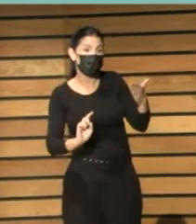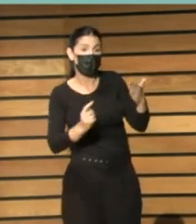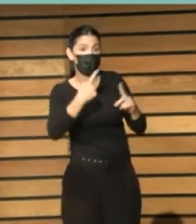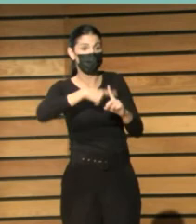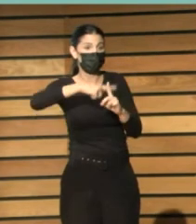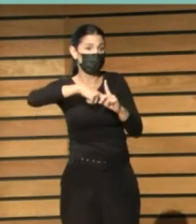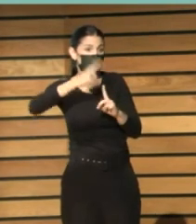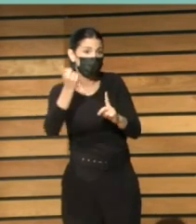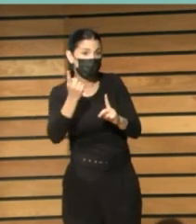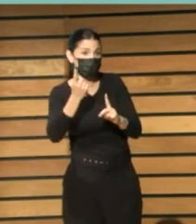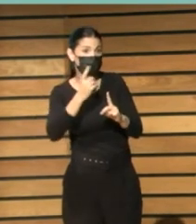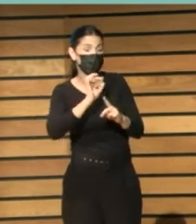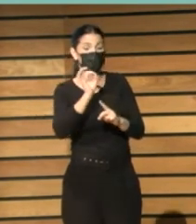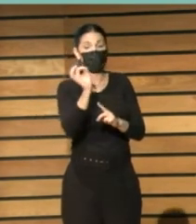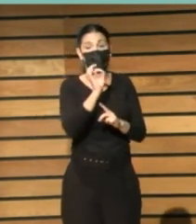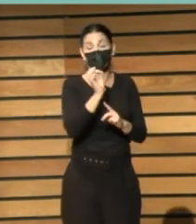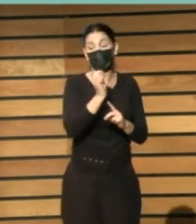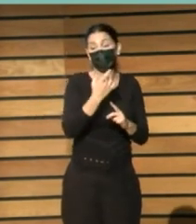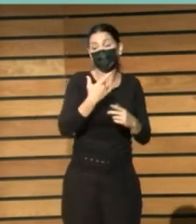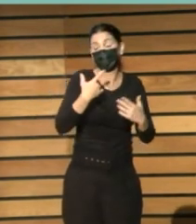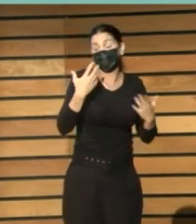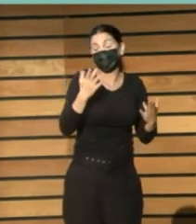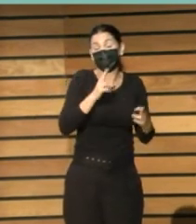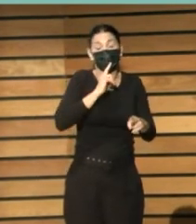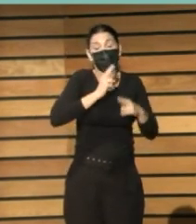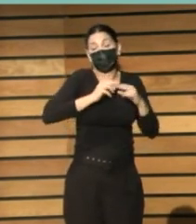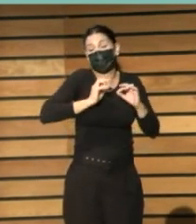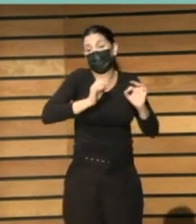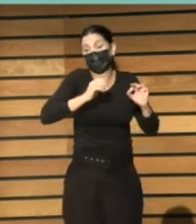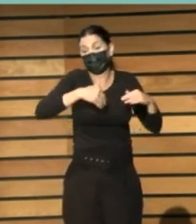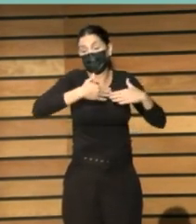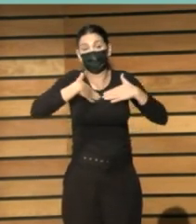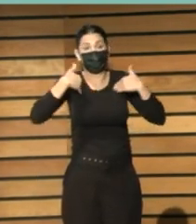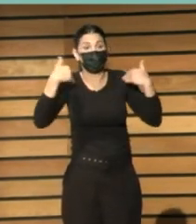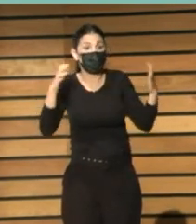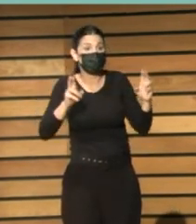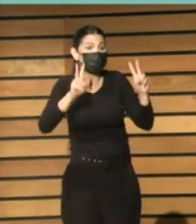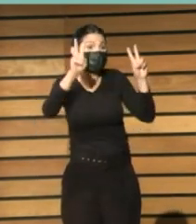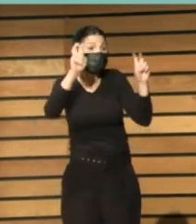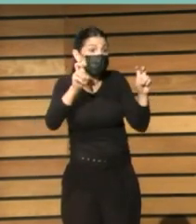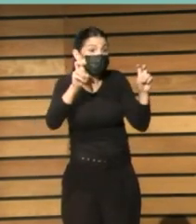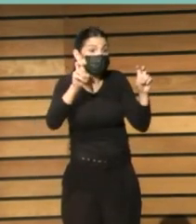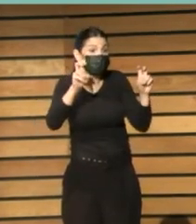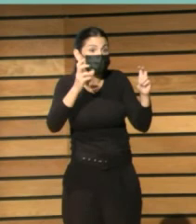llámese como se llame la esencia y el papel de la biblioteca